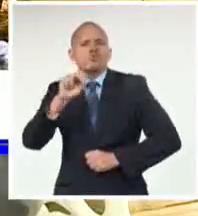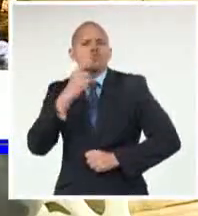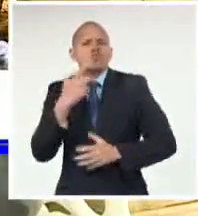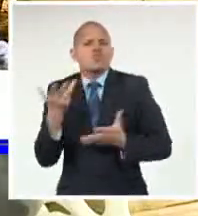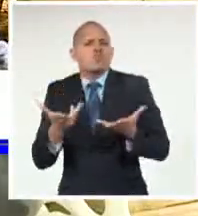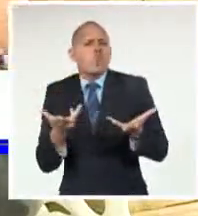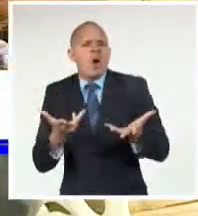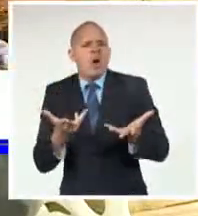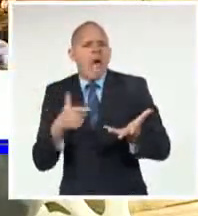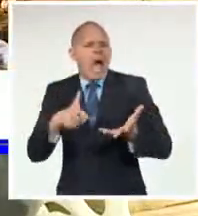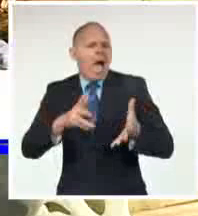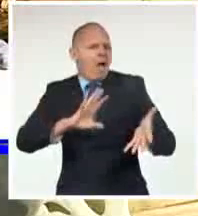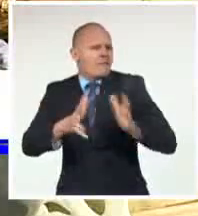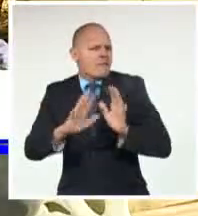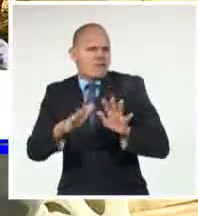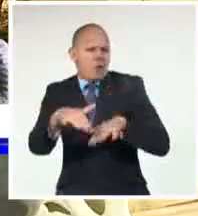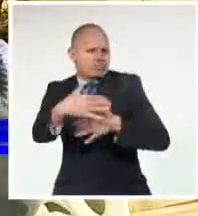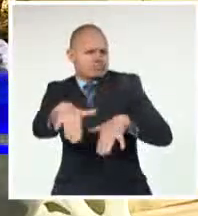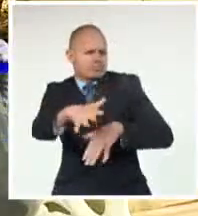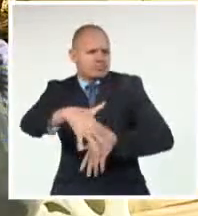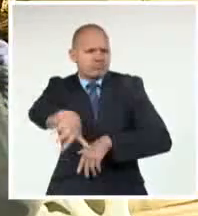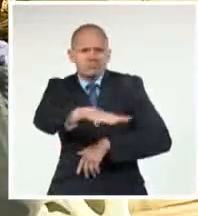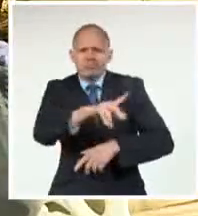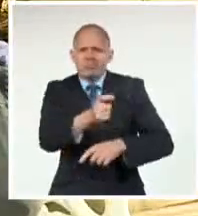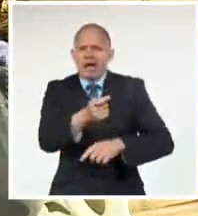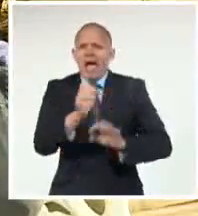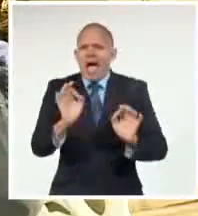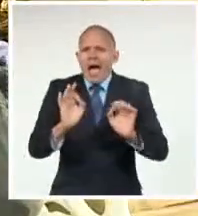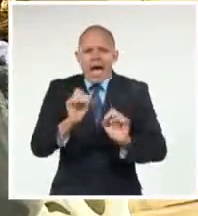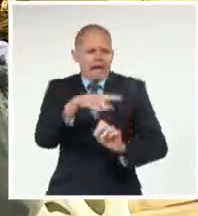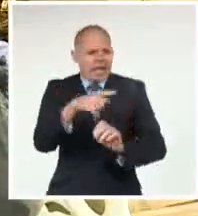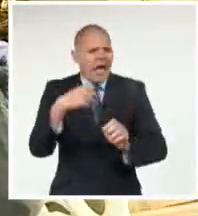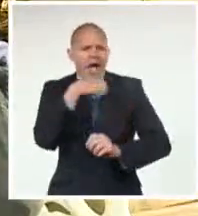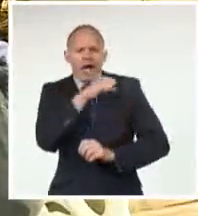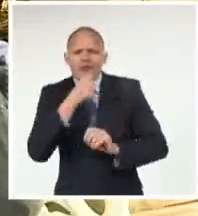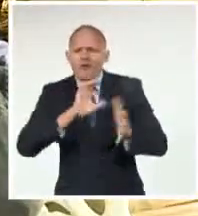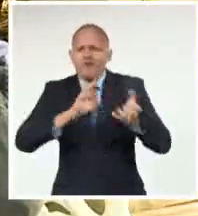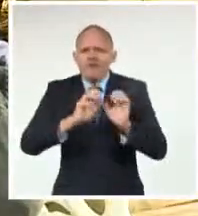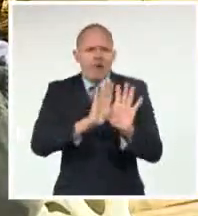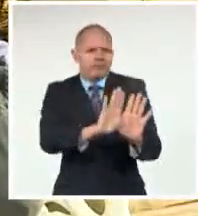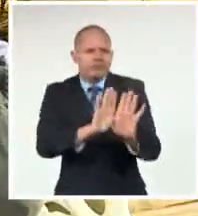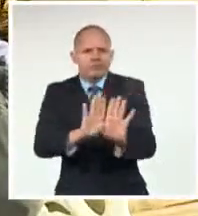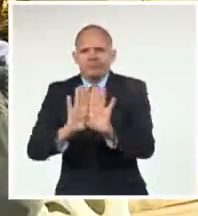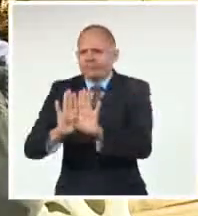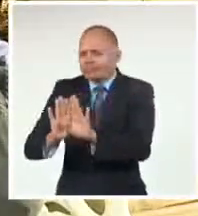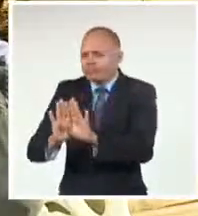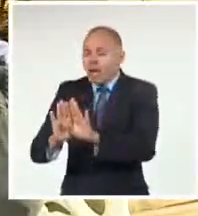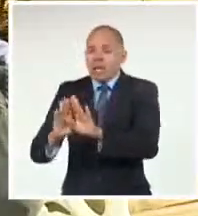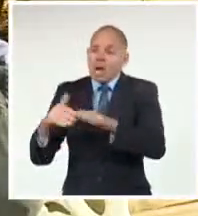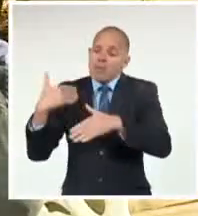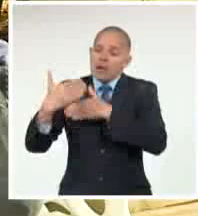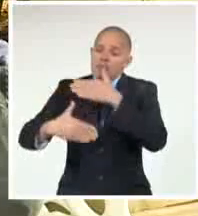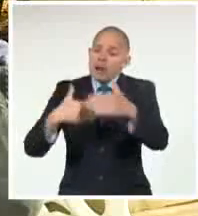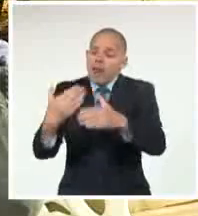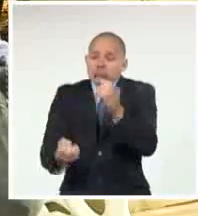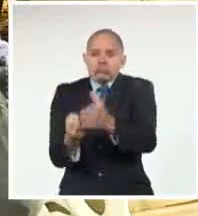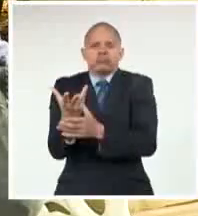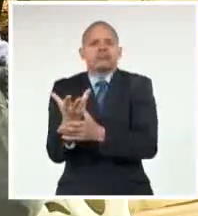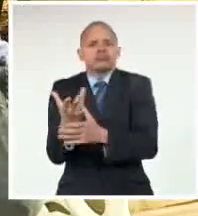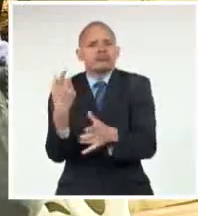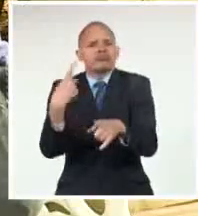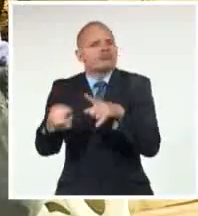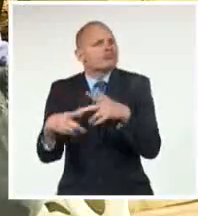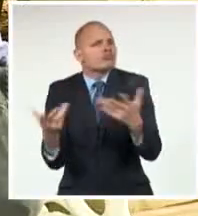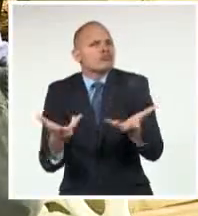guarachas populares, un tipo de canción que desemboca en autores como